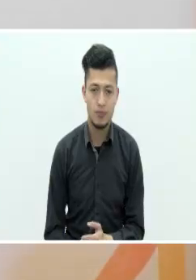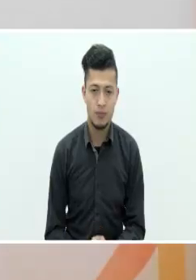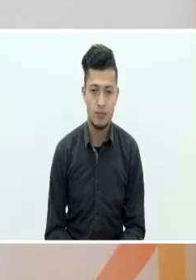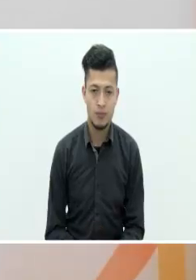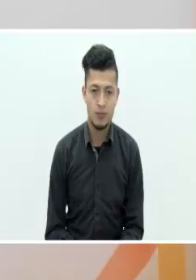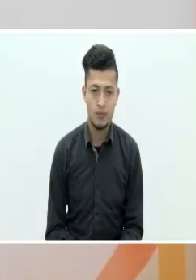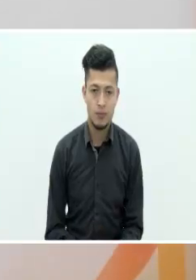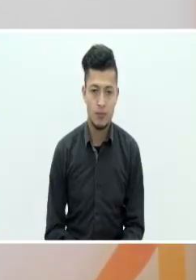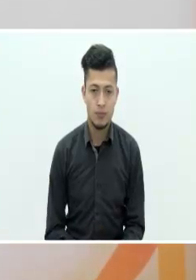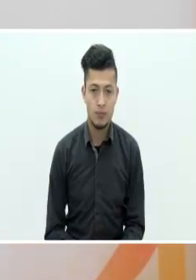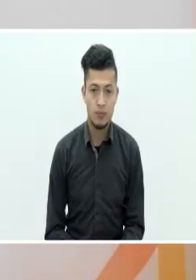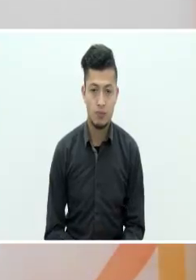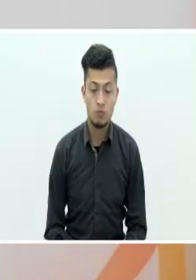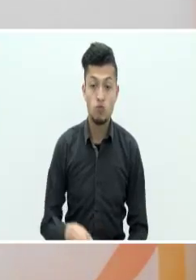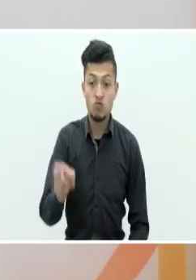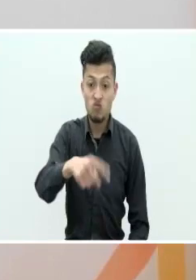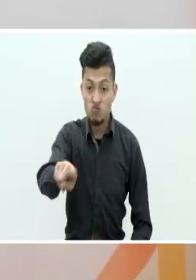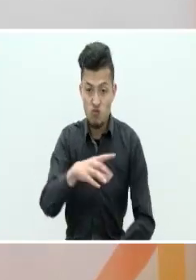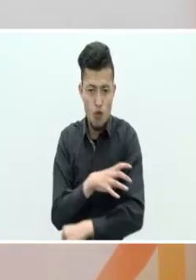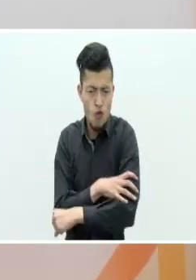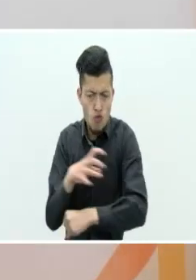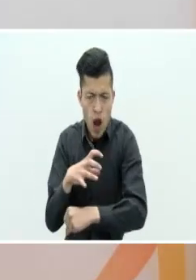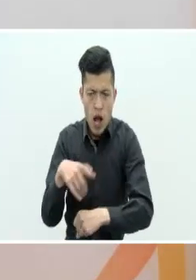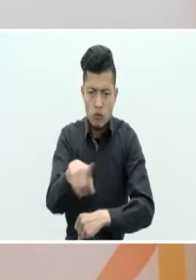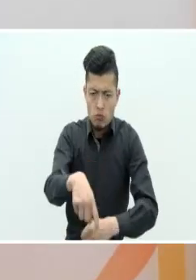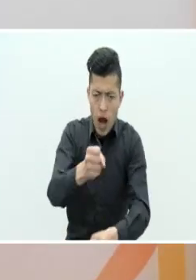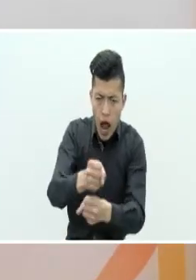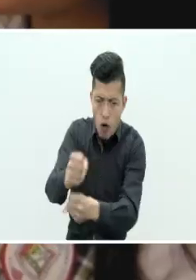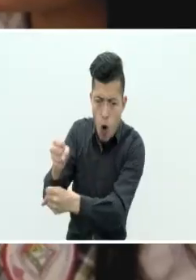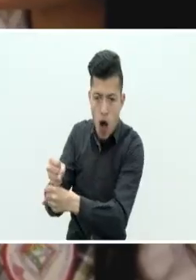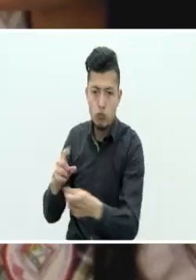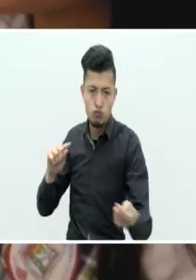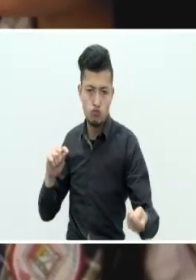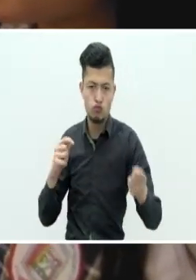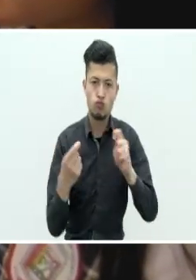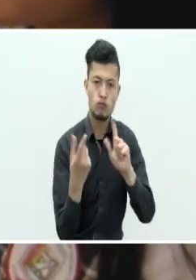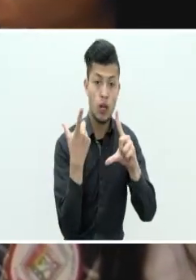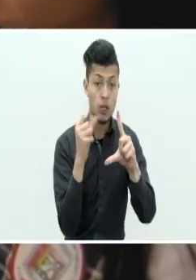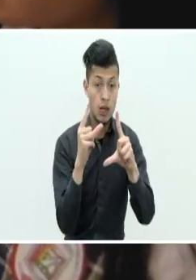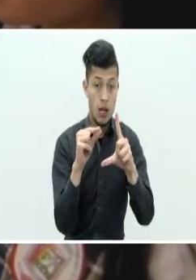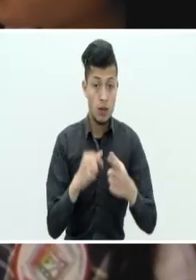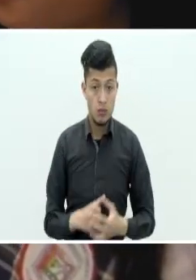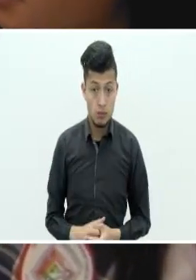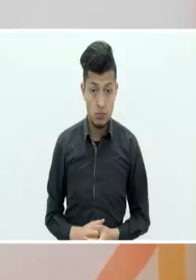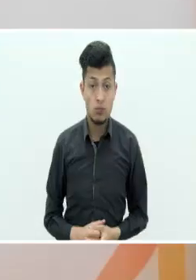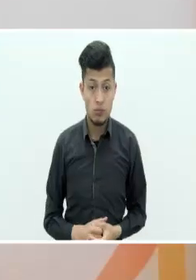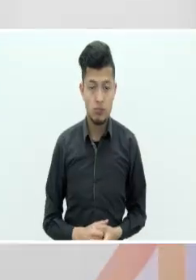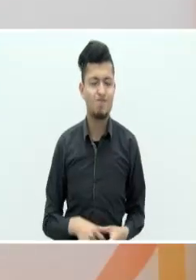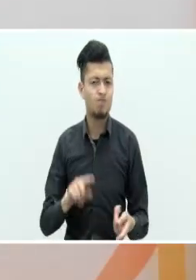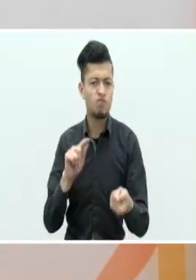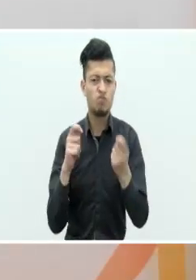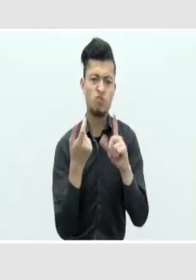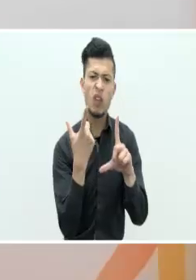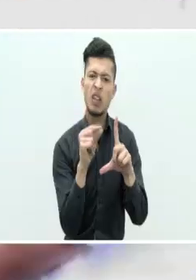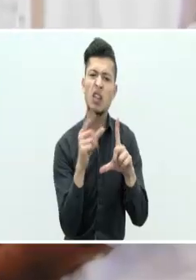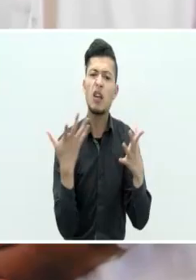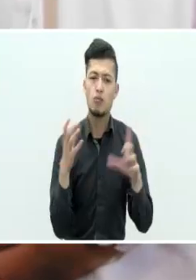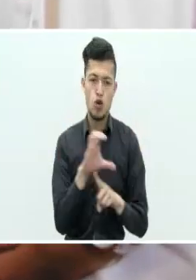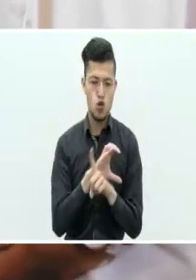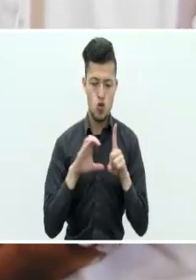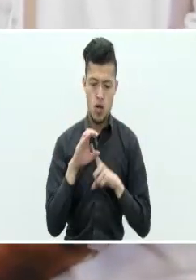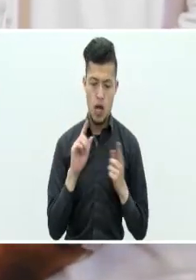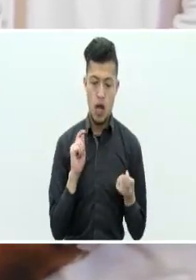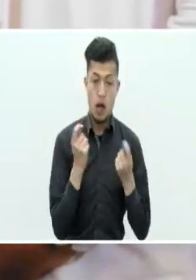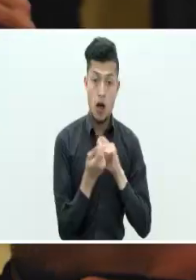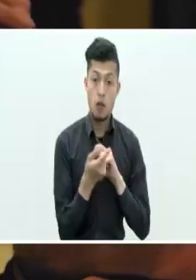Ustedes son la fuerza laboral que van a hacer posible esa transformación digital. La transformación digital tiene básicamente un cambio de cultura. Ustedes ya